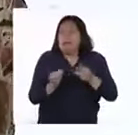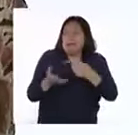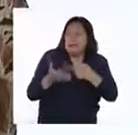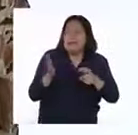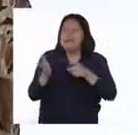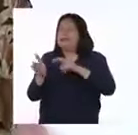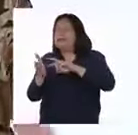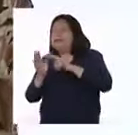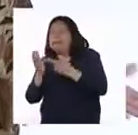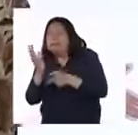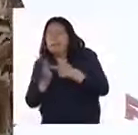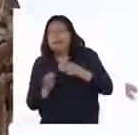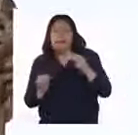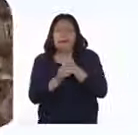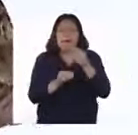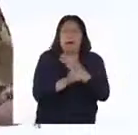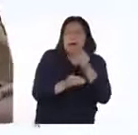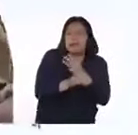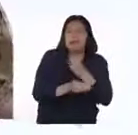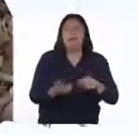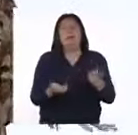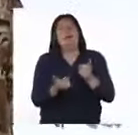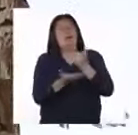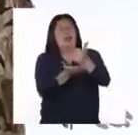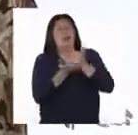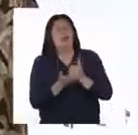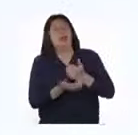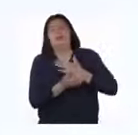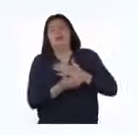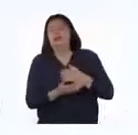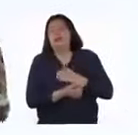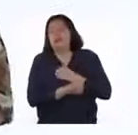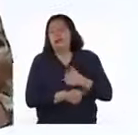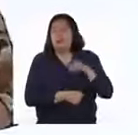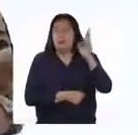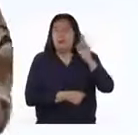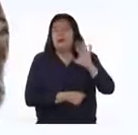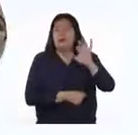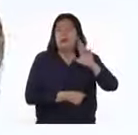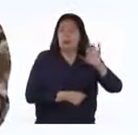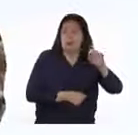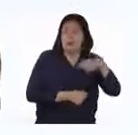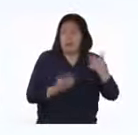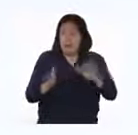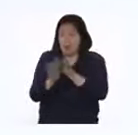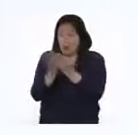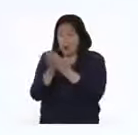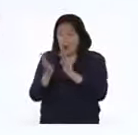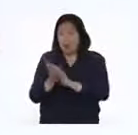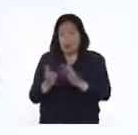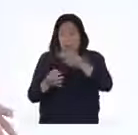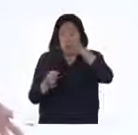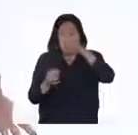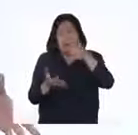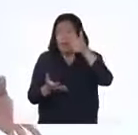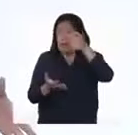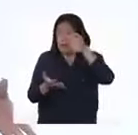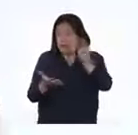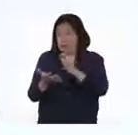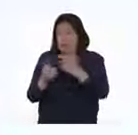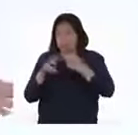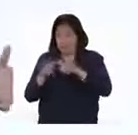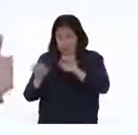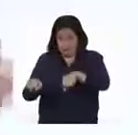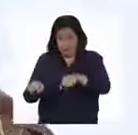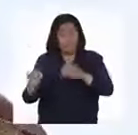conceptos matemáticos con la ayuda de nuestro querido profesor Cristian. ¿Tienen a la mano su cuaderno, hoja de papel, lápiz o lapicero para comenzar?